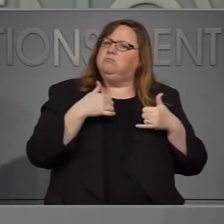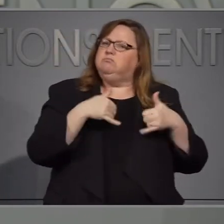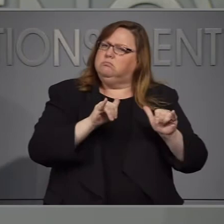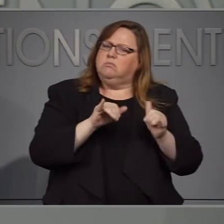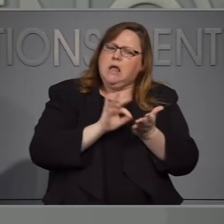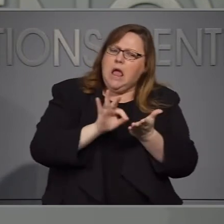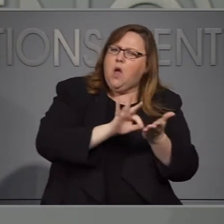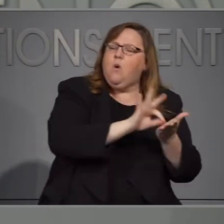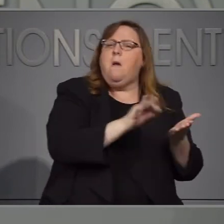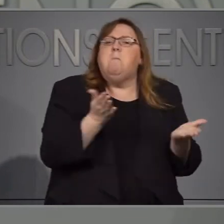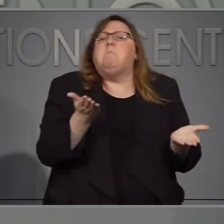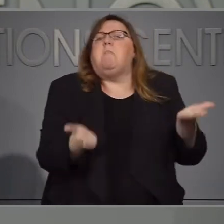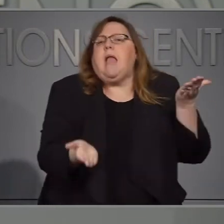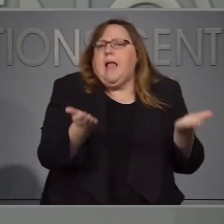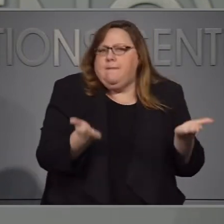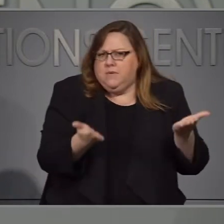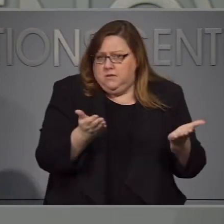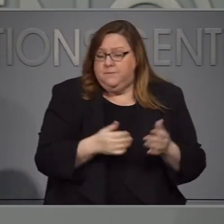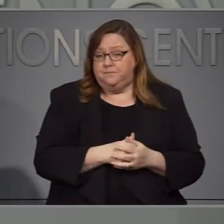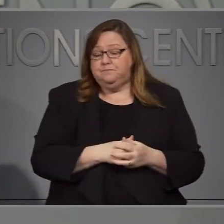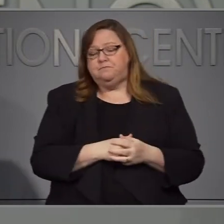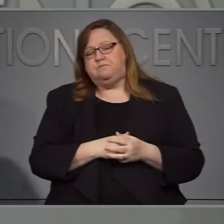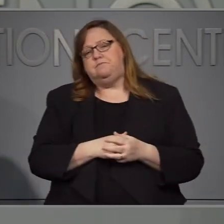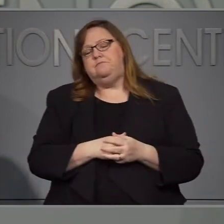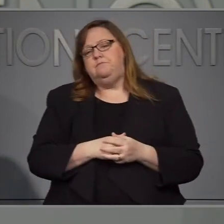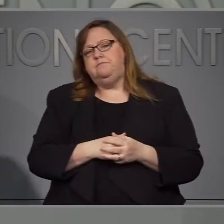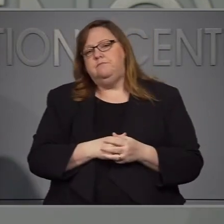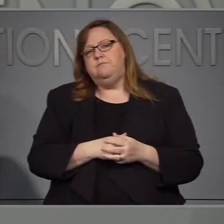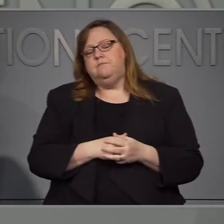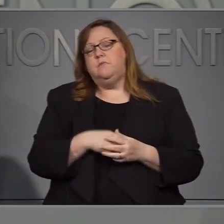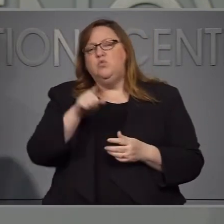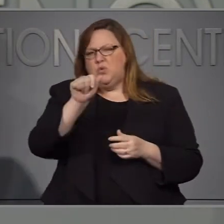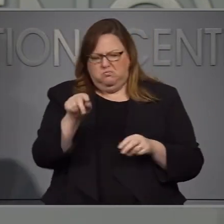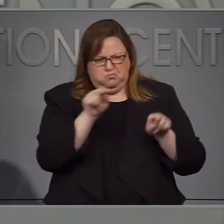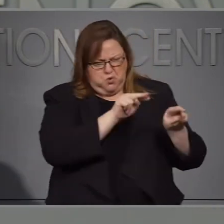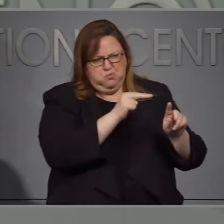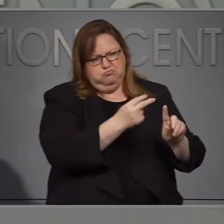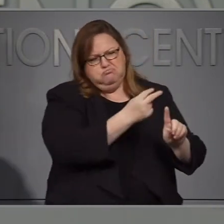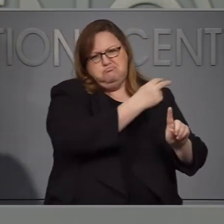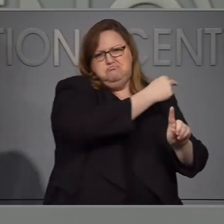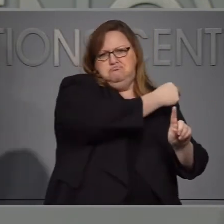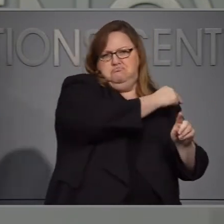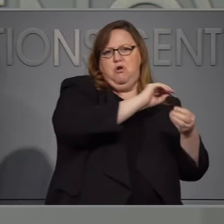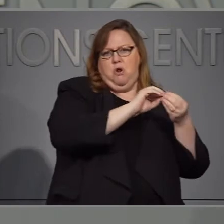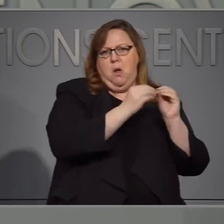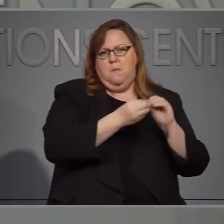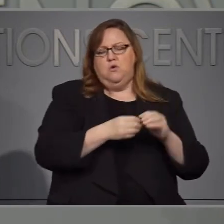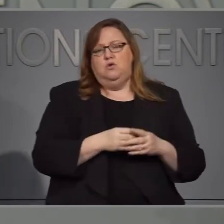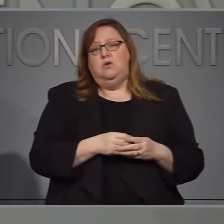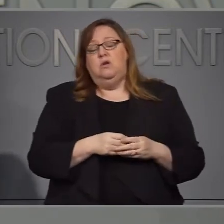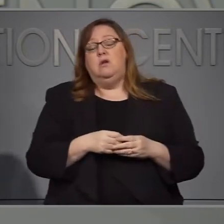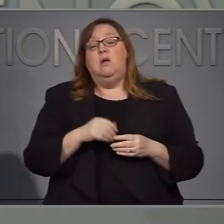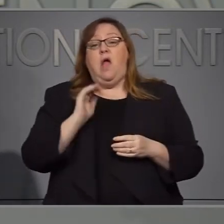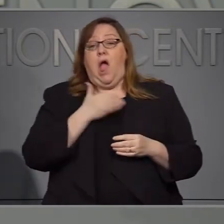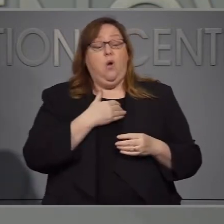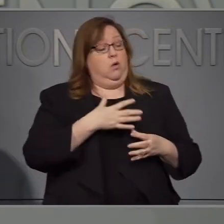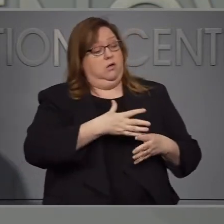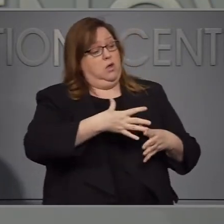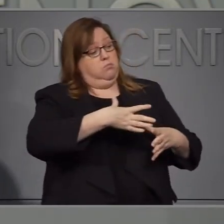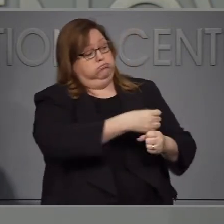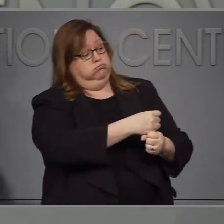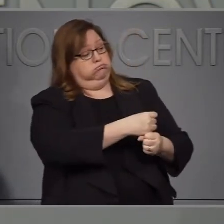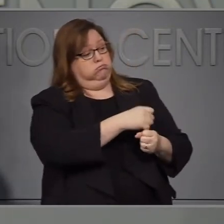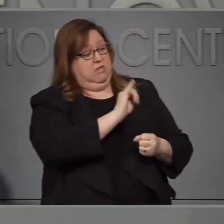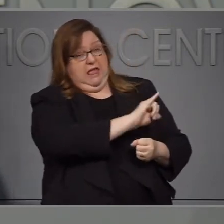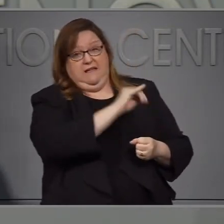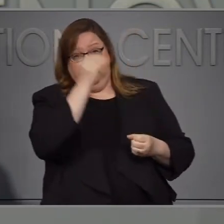estos datos y y. Estudiarlos vemos que en ciertas partes del estado estamos viendo que más personas vienen a la